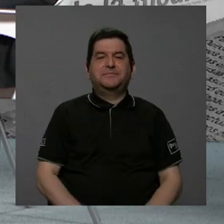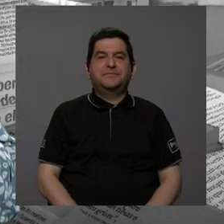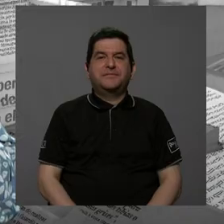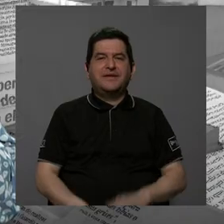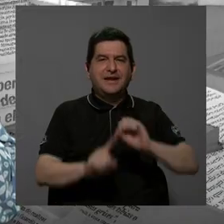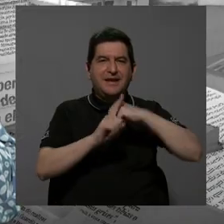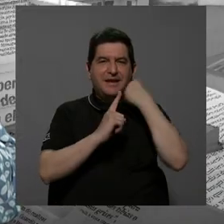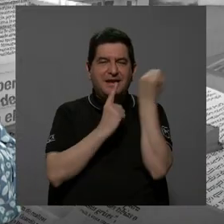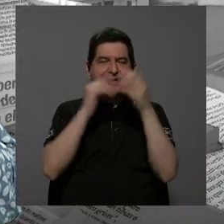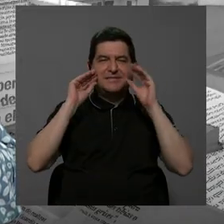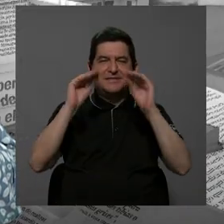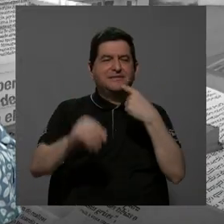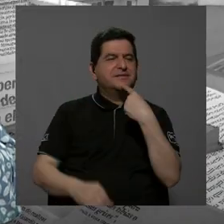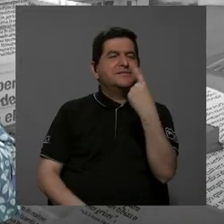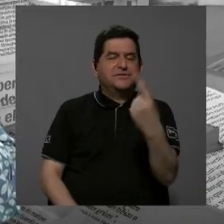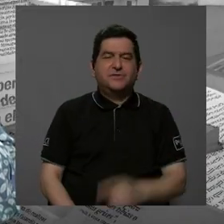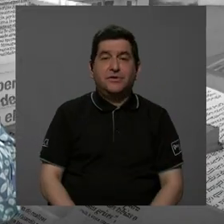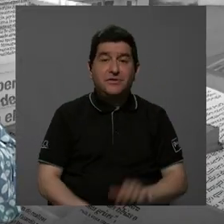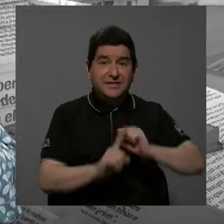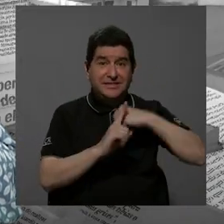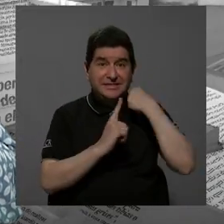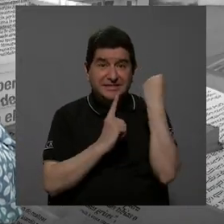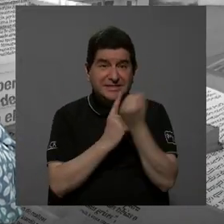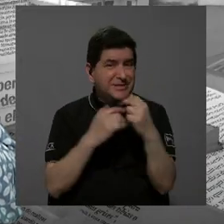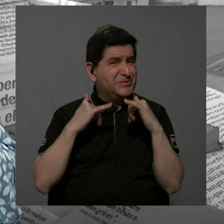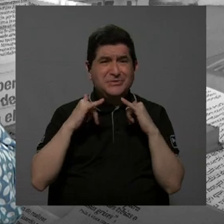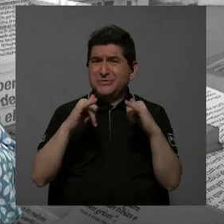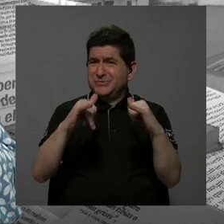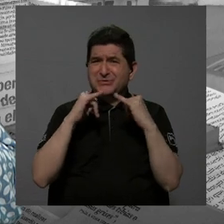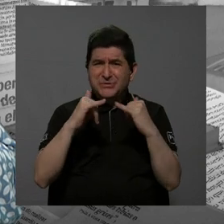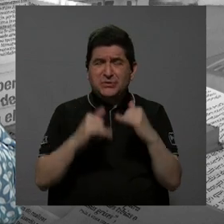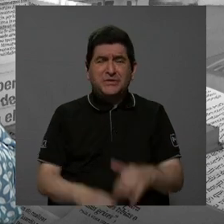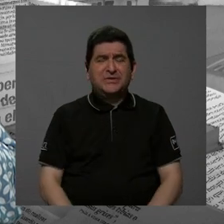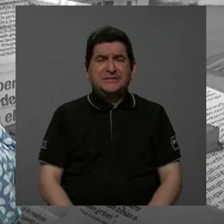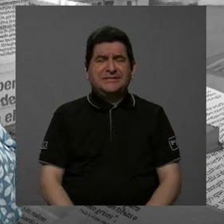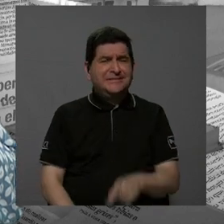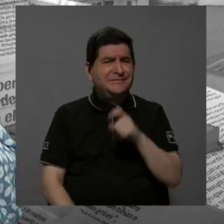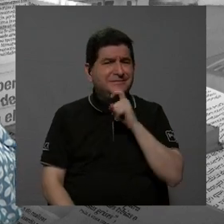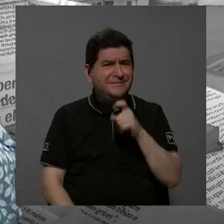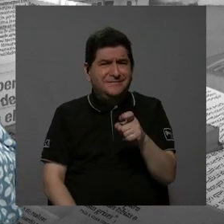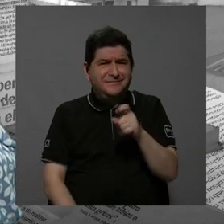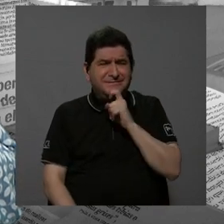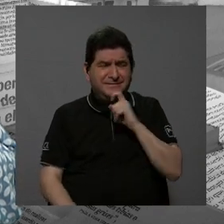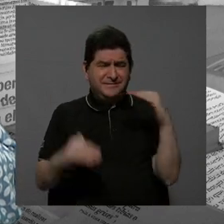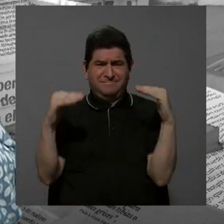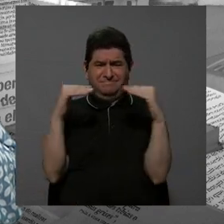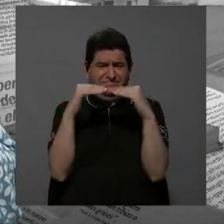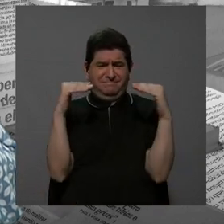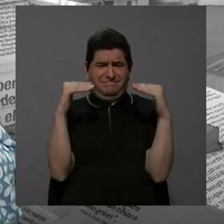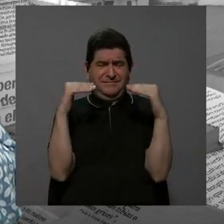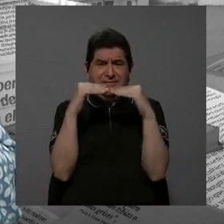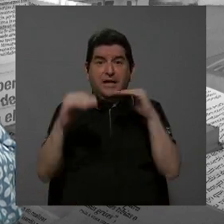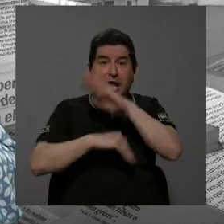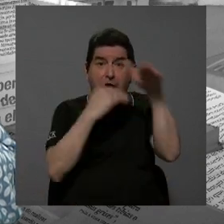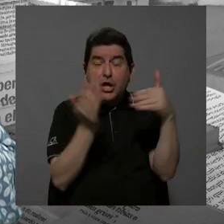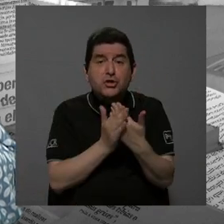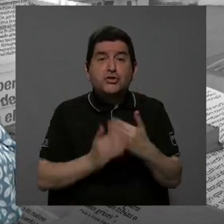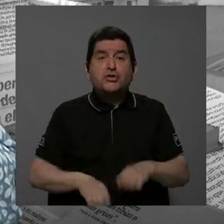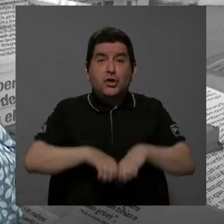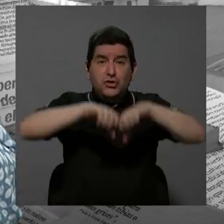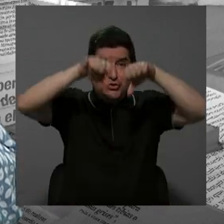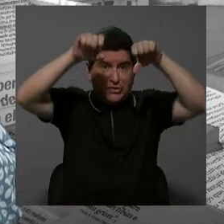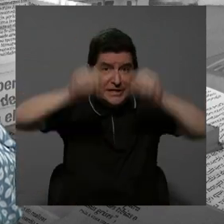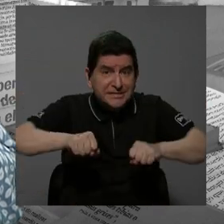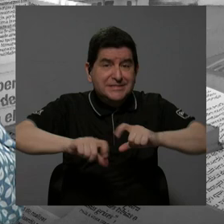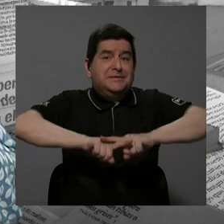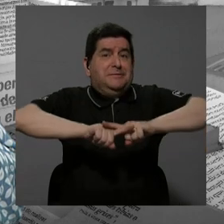Estado de la Educación decía que las condiciones desiguales dificultaron la nivelación en todo el sistema,